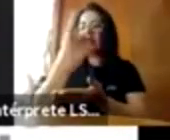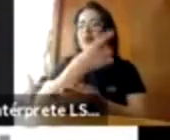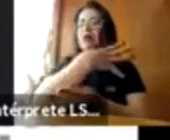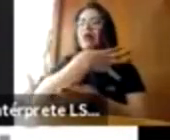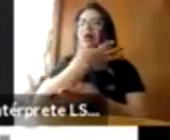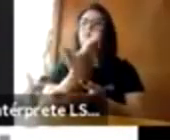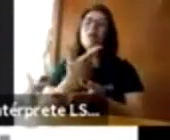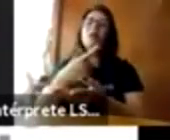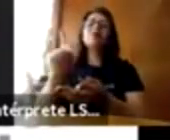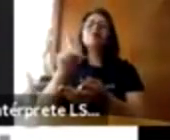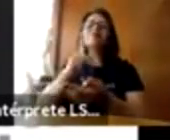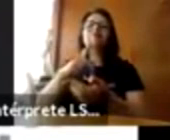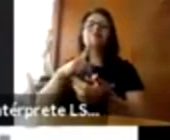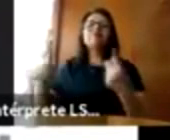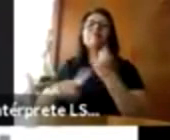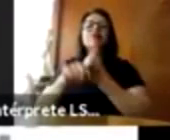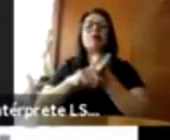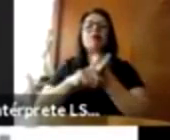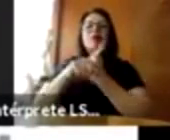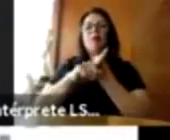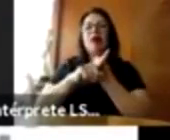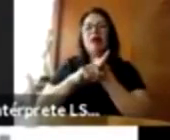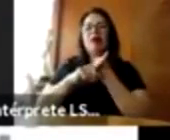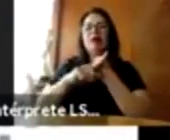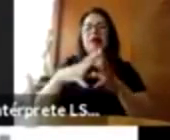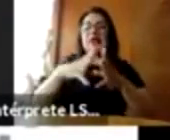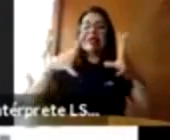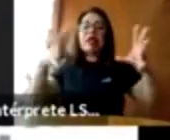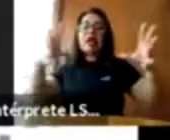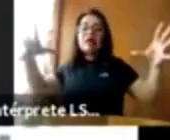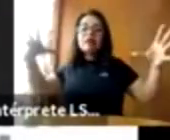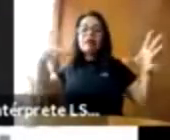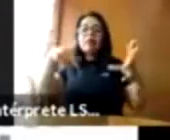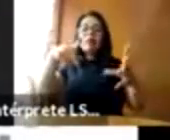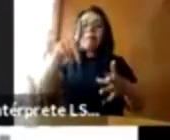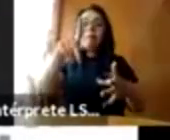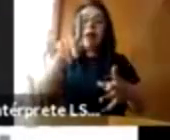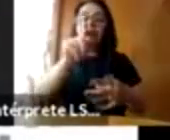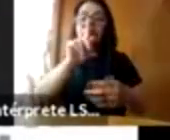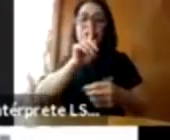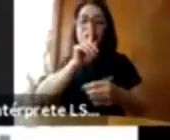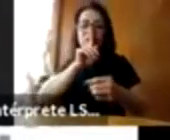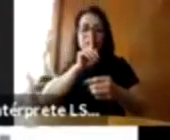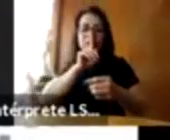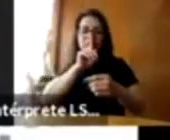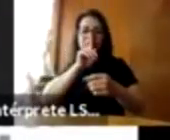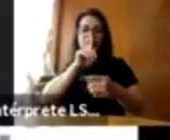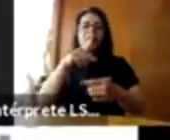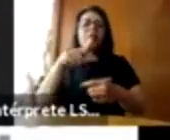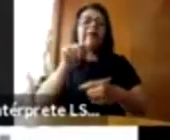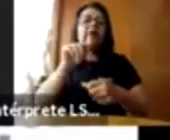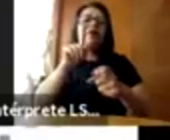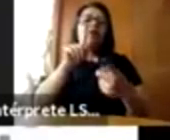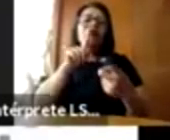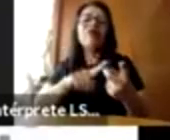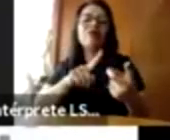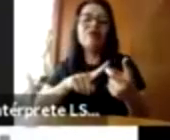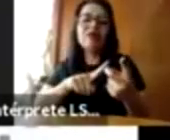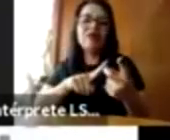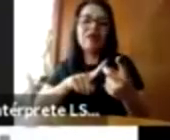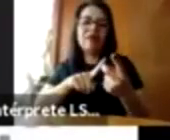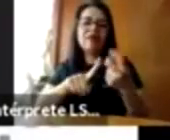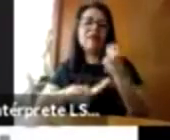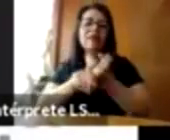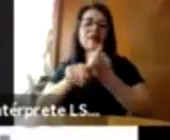que esto pasa en todos los países. Pasa en los hogares, en las escuelas, en las comunidades y, como dijiste, Risen Javier, en